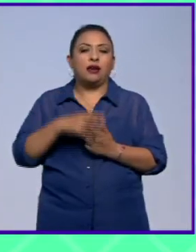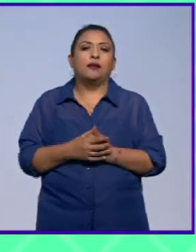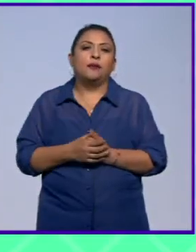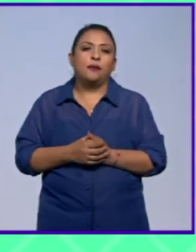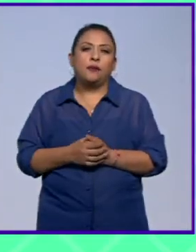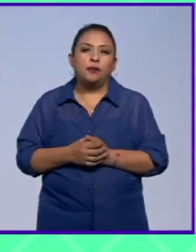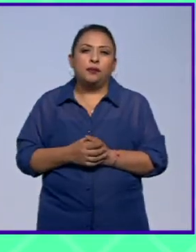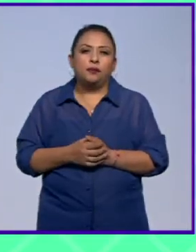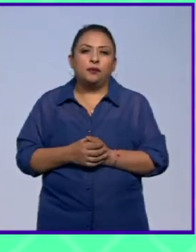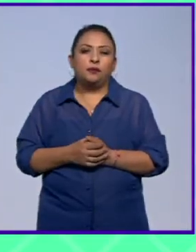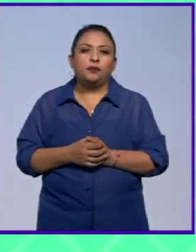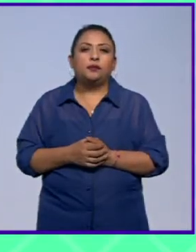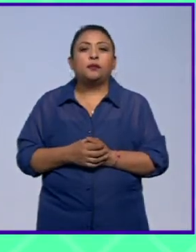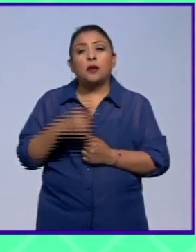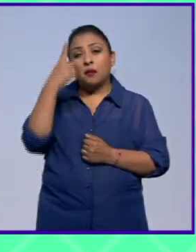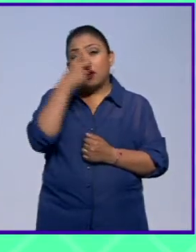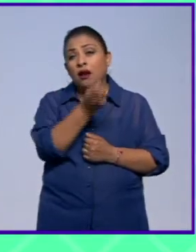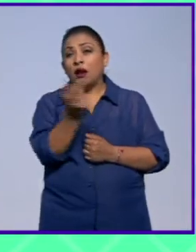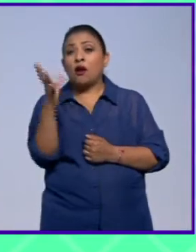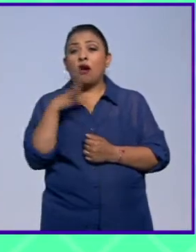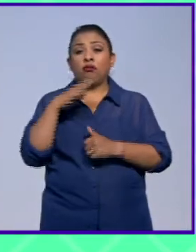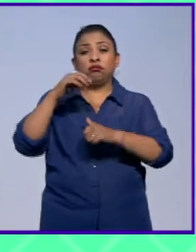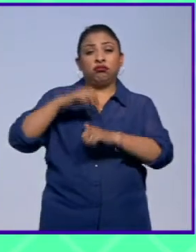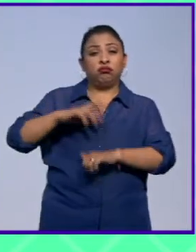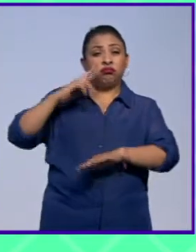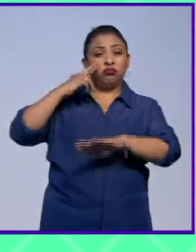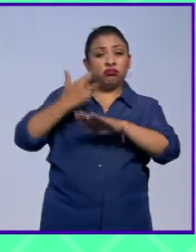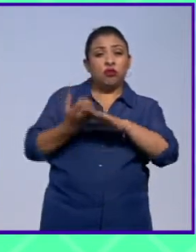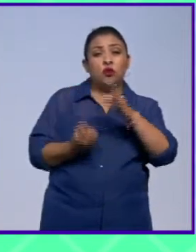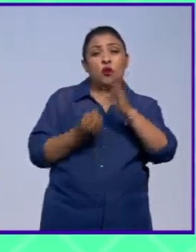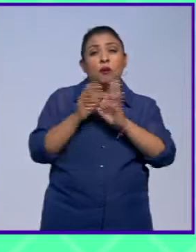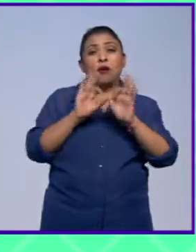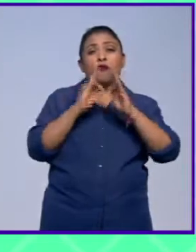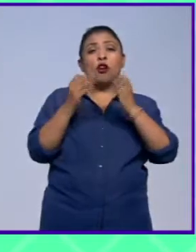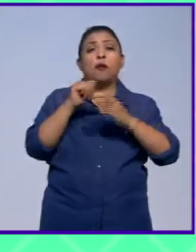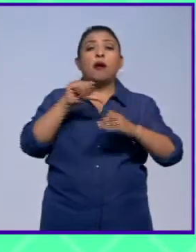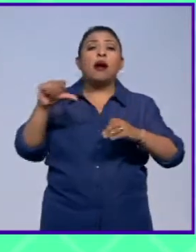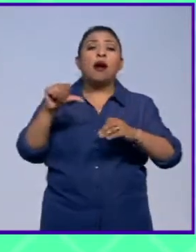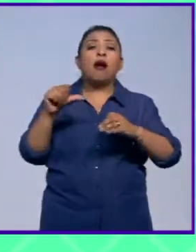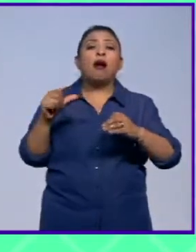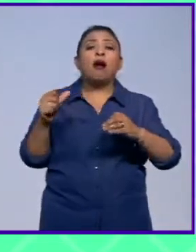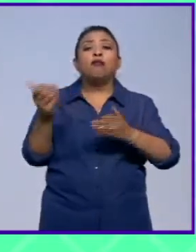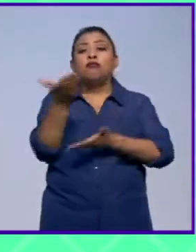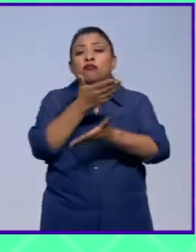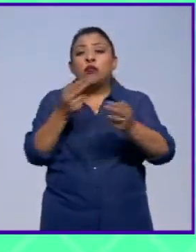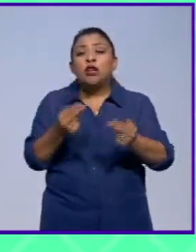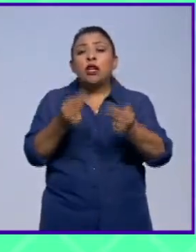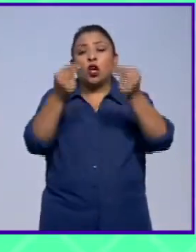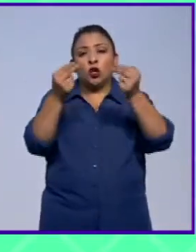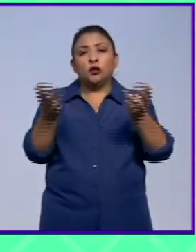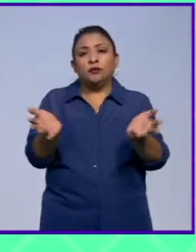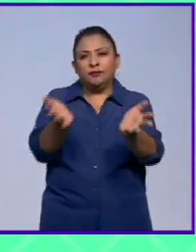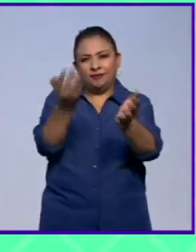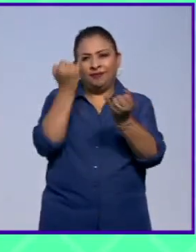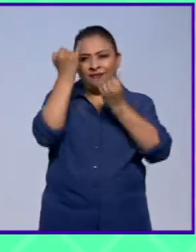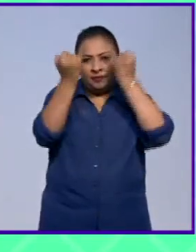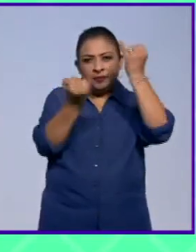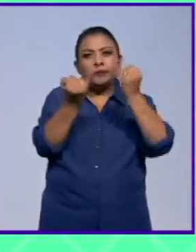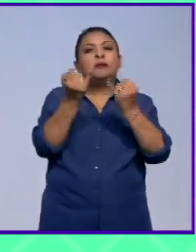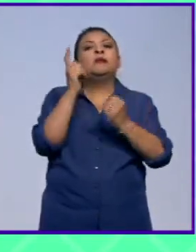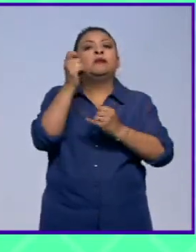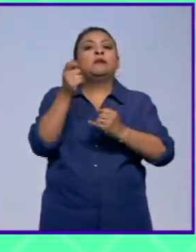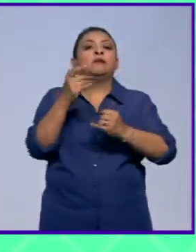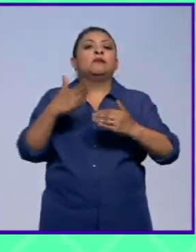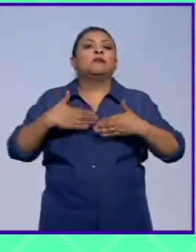posee para quienes están al frente de estas nuevas formas de hacer negocios e impulsar la creatividad se trata de creer y